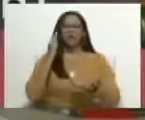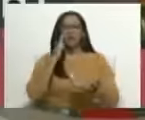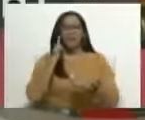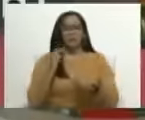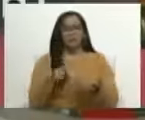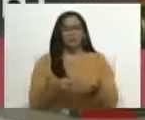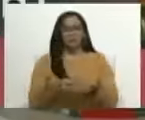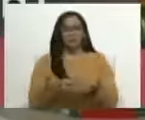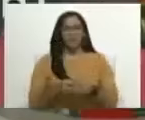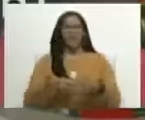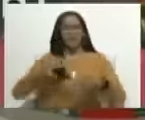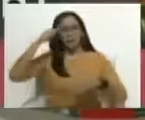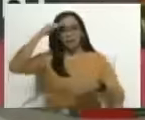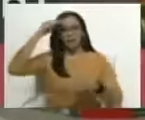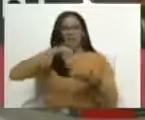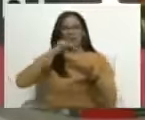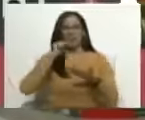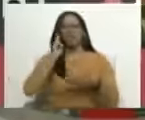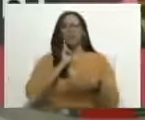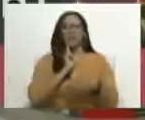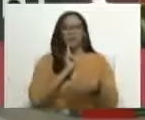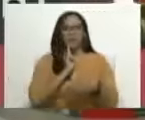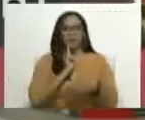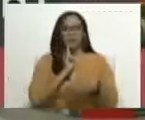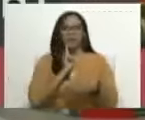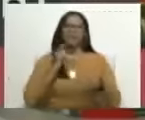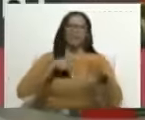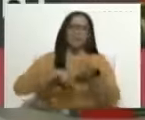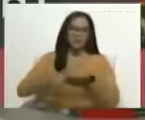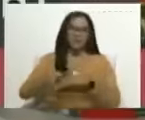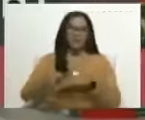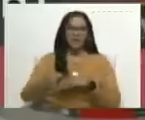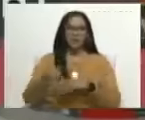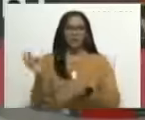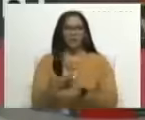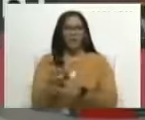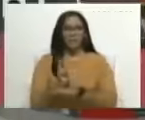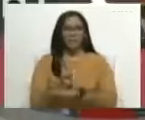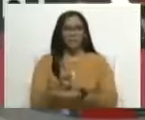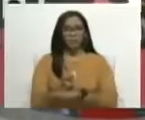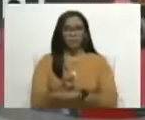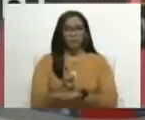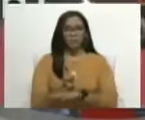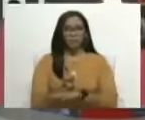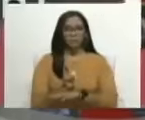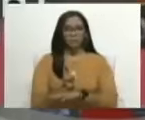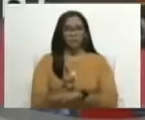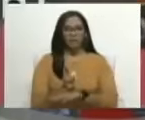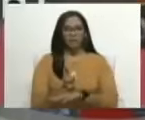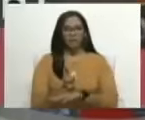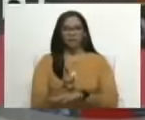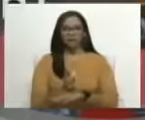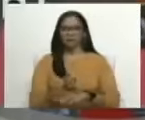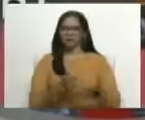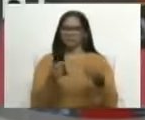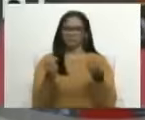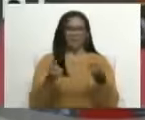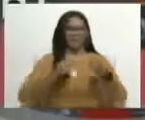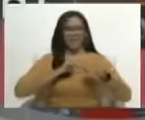y a la Fuerza Armada Nacional Bolivariana, que salieron rápido, inmediatamente, raudo veloz,